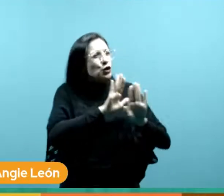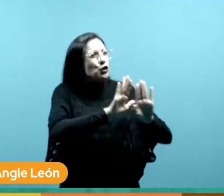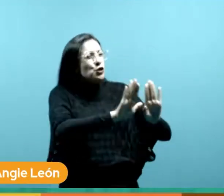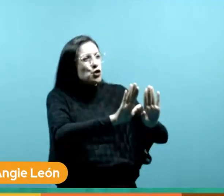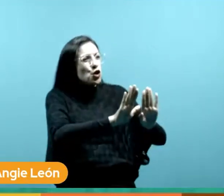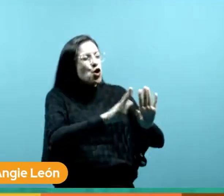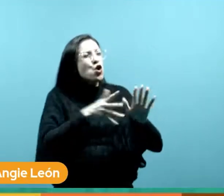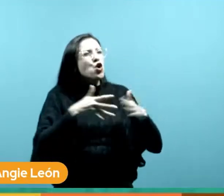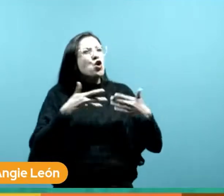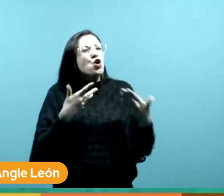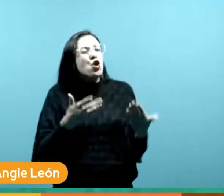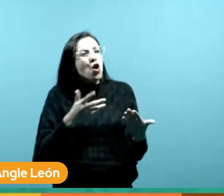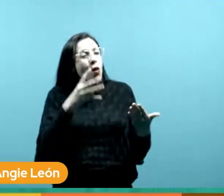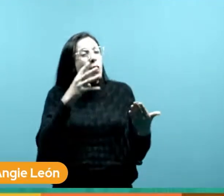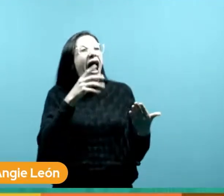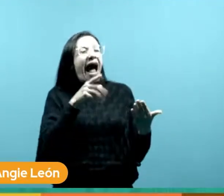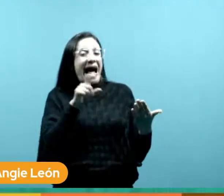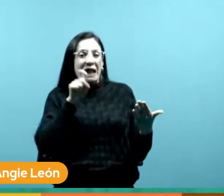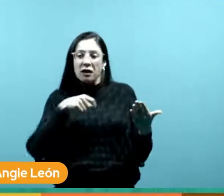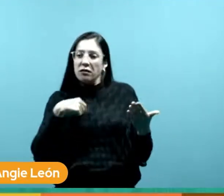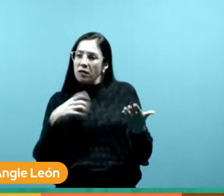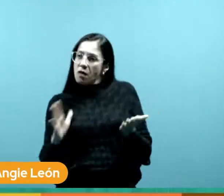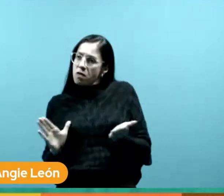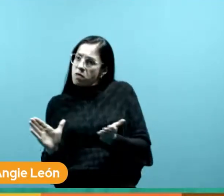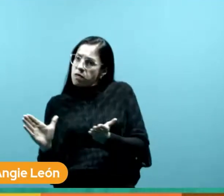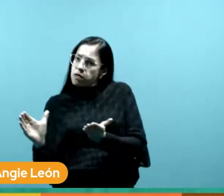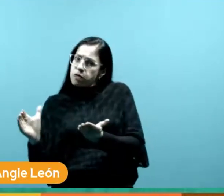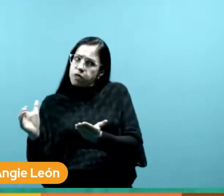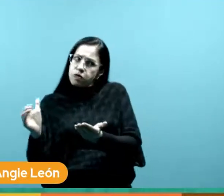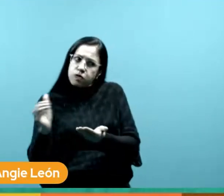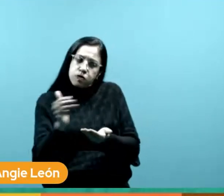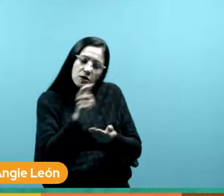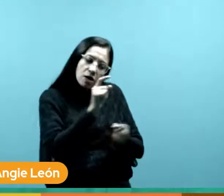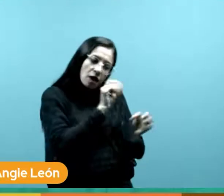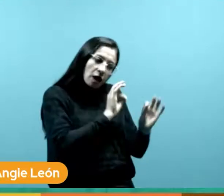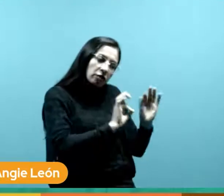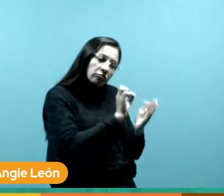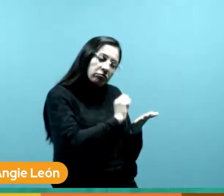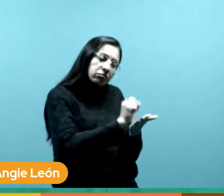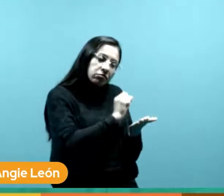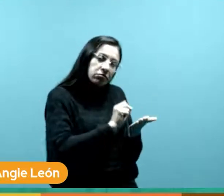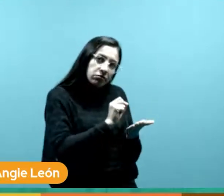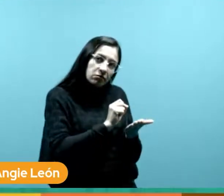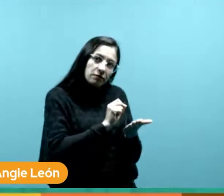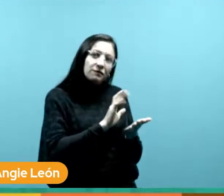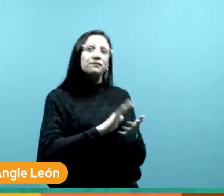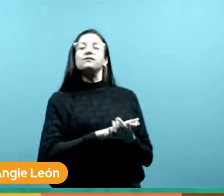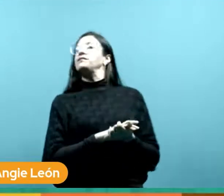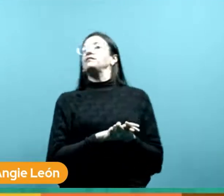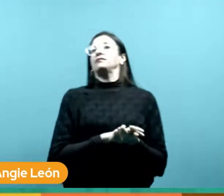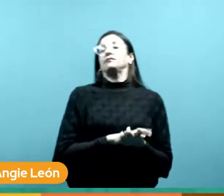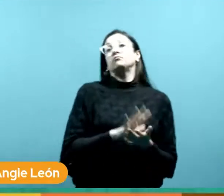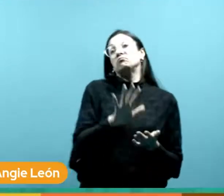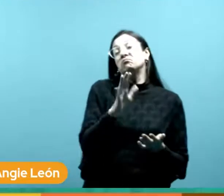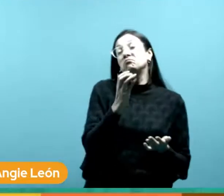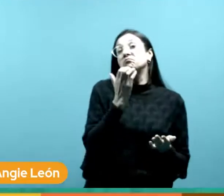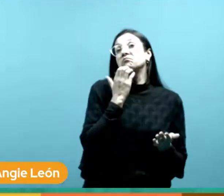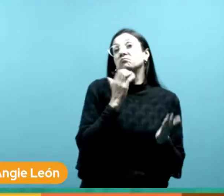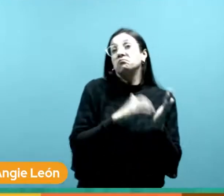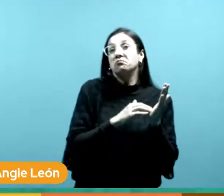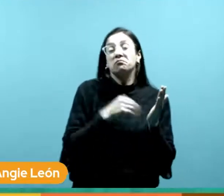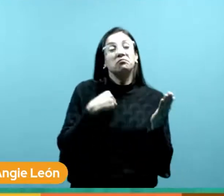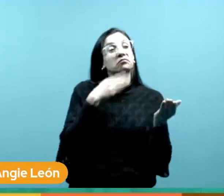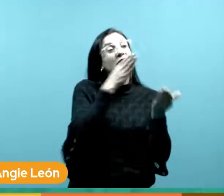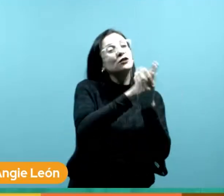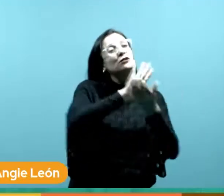idea y con ese espíritu y a lo mejor y lo que supongo que pasaría si uno consulta con las comunidades es